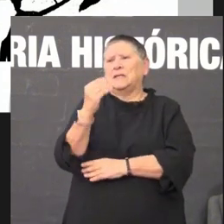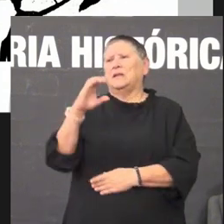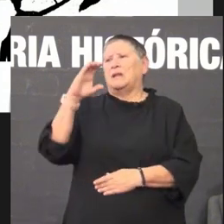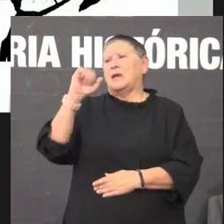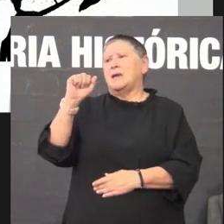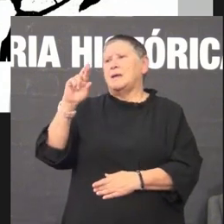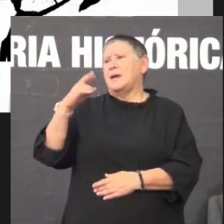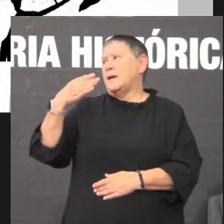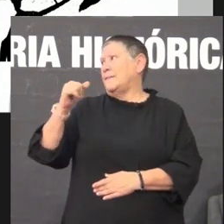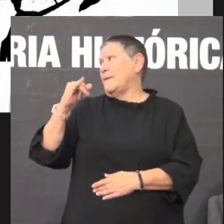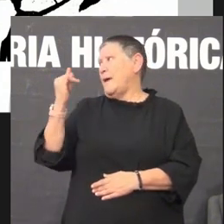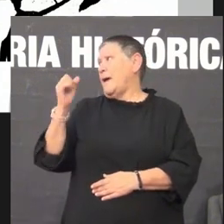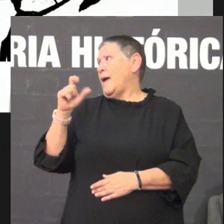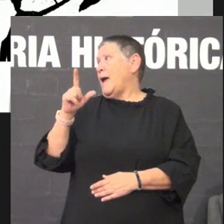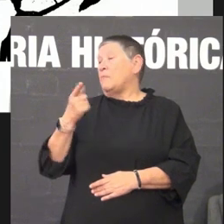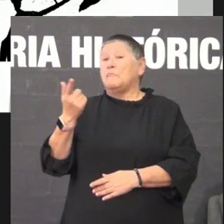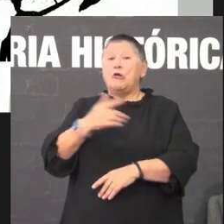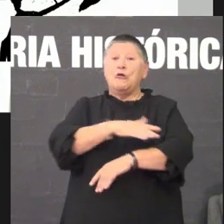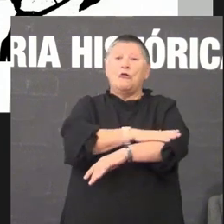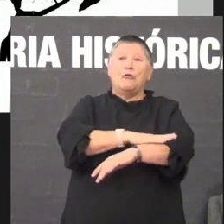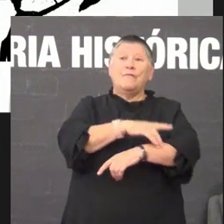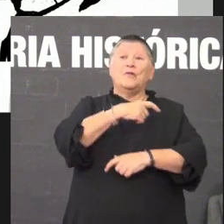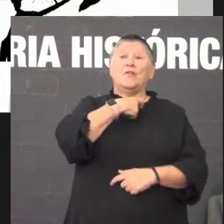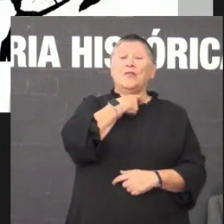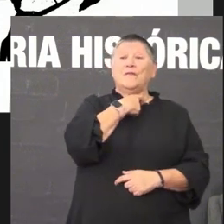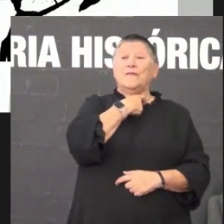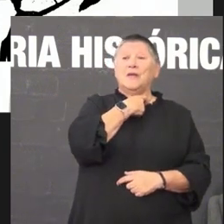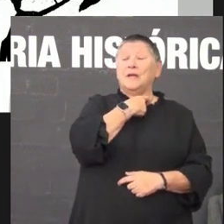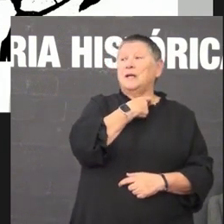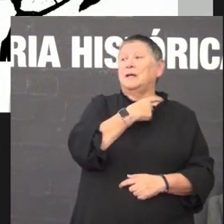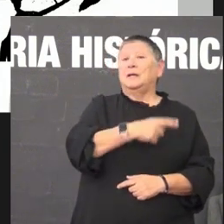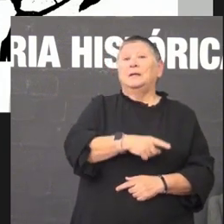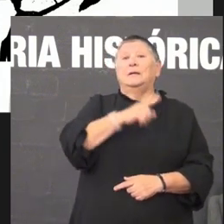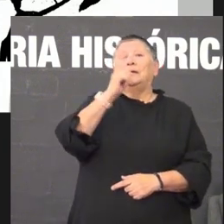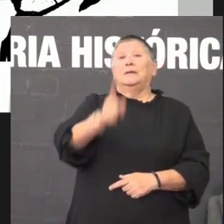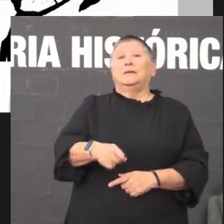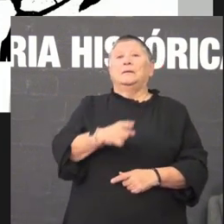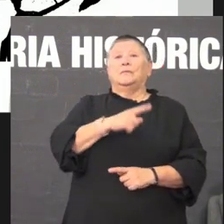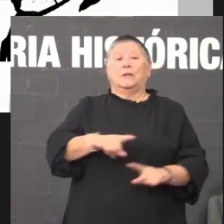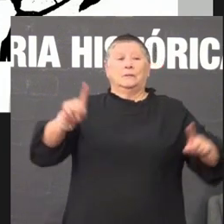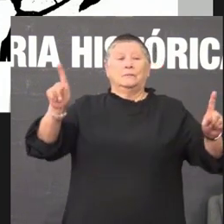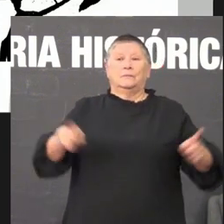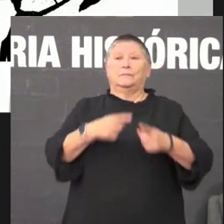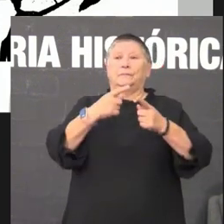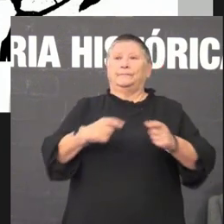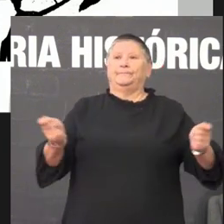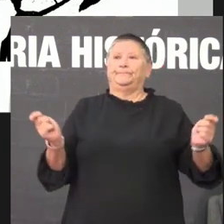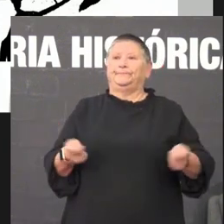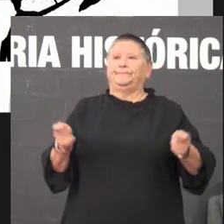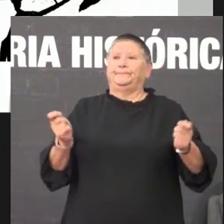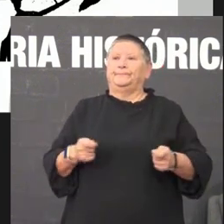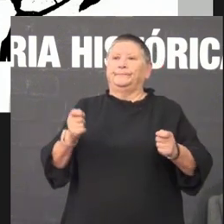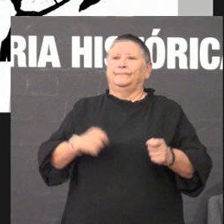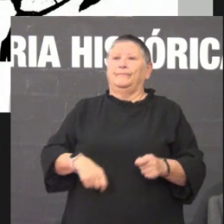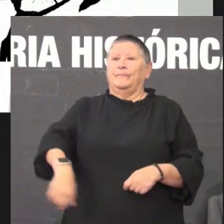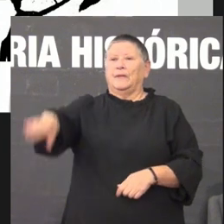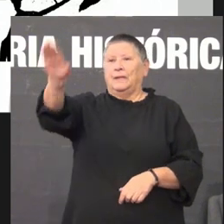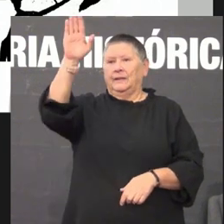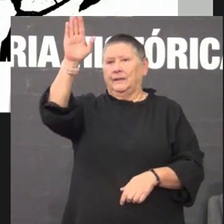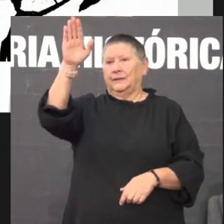que fixo o gobernador civil mandou que tocase a banda o cara ao sol e comenzaron todos os fascistas a gritar